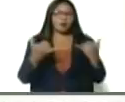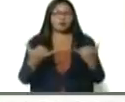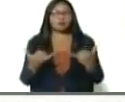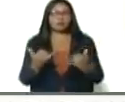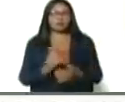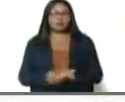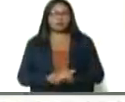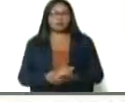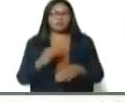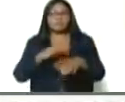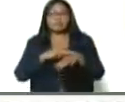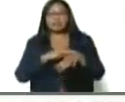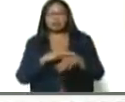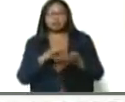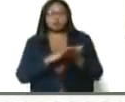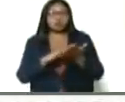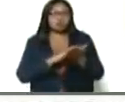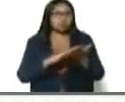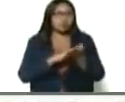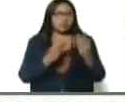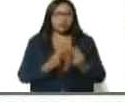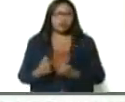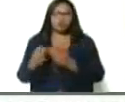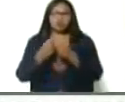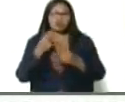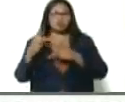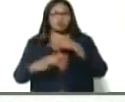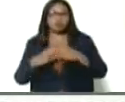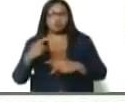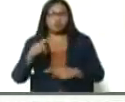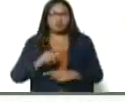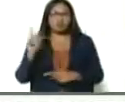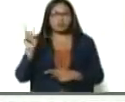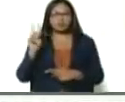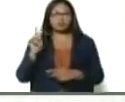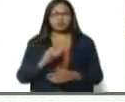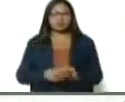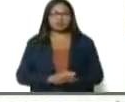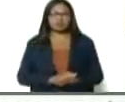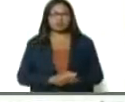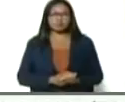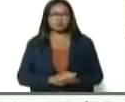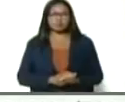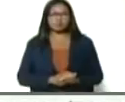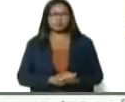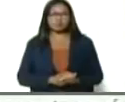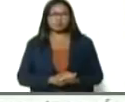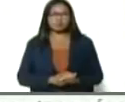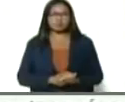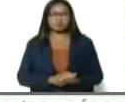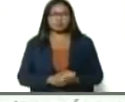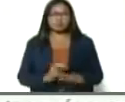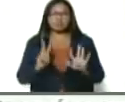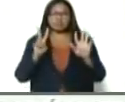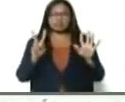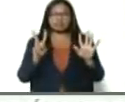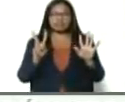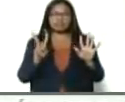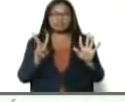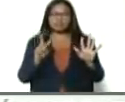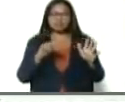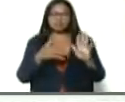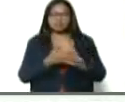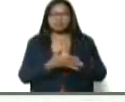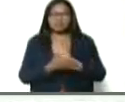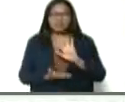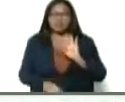Castro Soteldo, a resolver en la economía productiva venezolana. Así que el vértice número 7 es un vértice